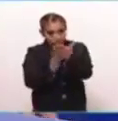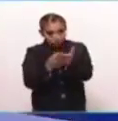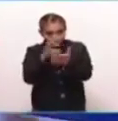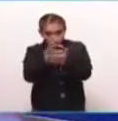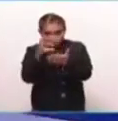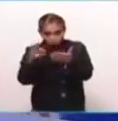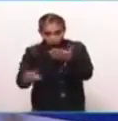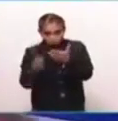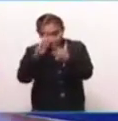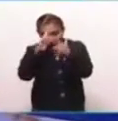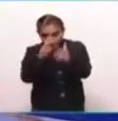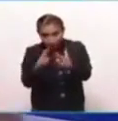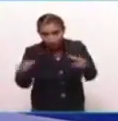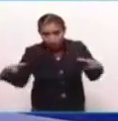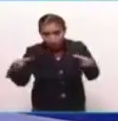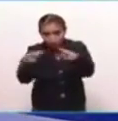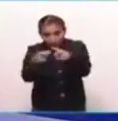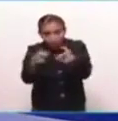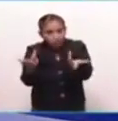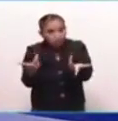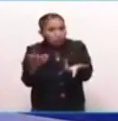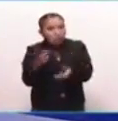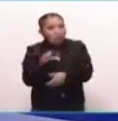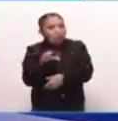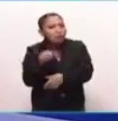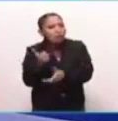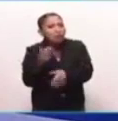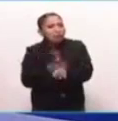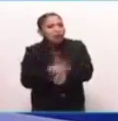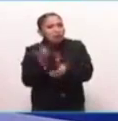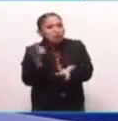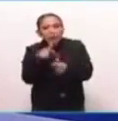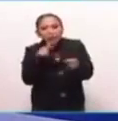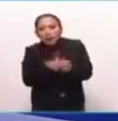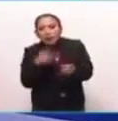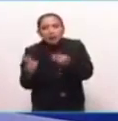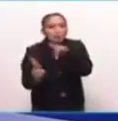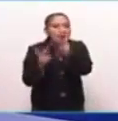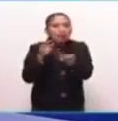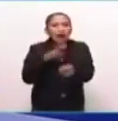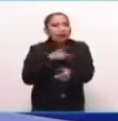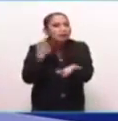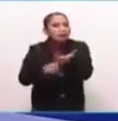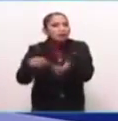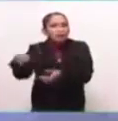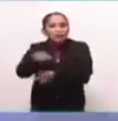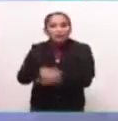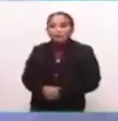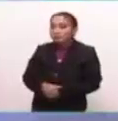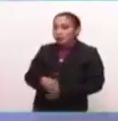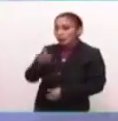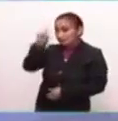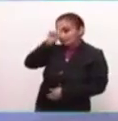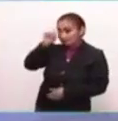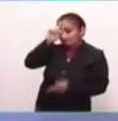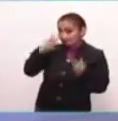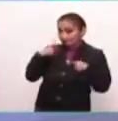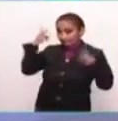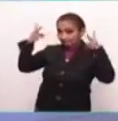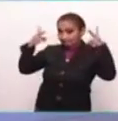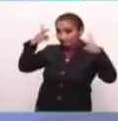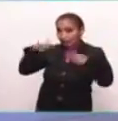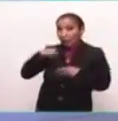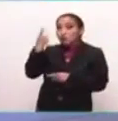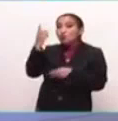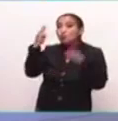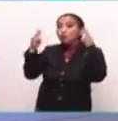Fuego Nuevo, la pirámide, etc. ¿Y qué flora y fauna se pueden encontrar? Muy bien. Recomendaríamos al público que visite...